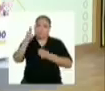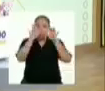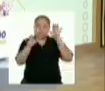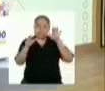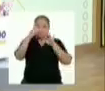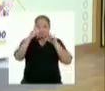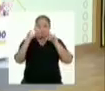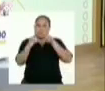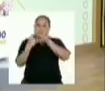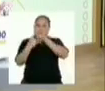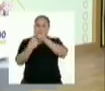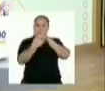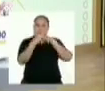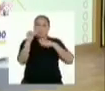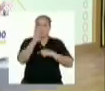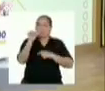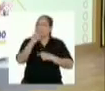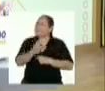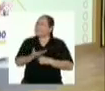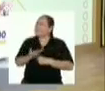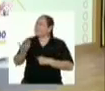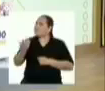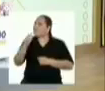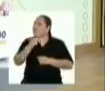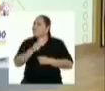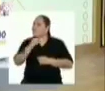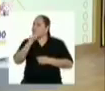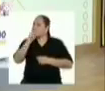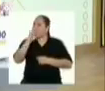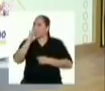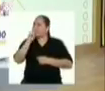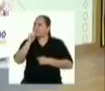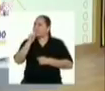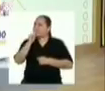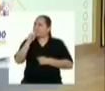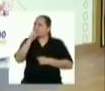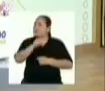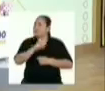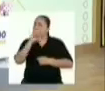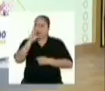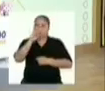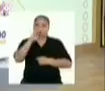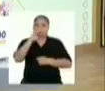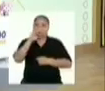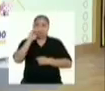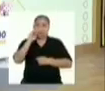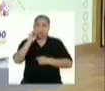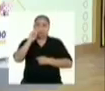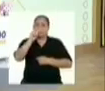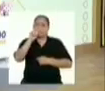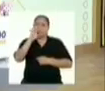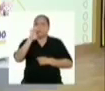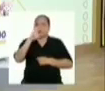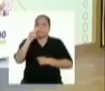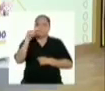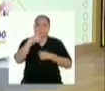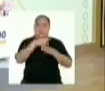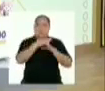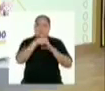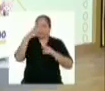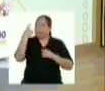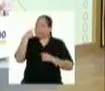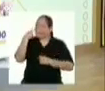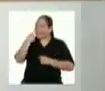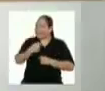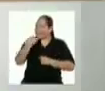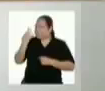regulares de forma triangular y todos iguales, entonces el área del octaedro regular la podemos determinar con una fórmula